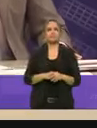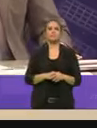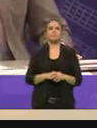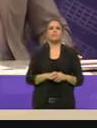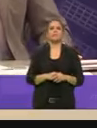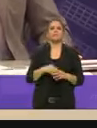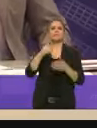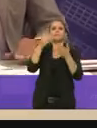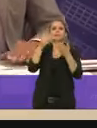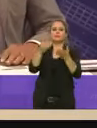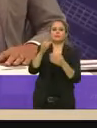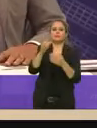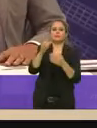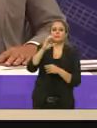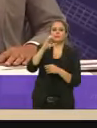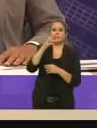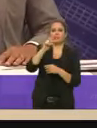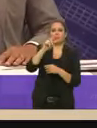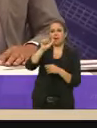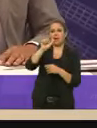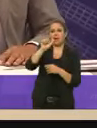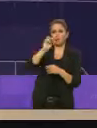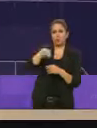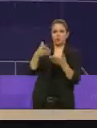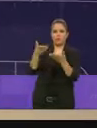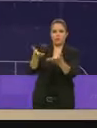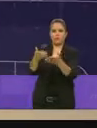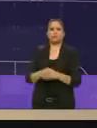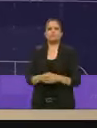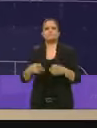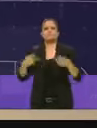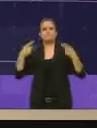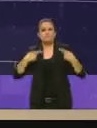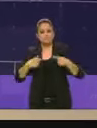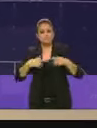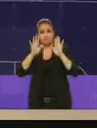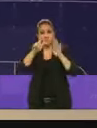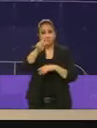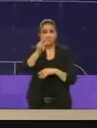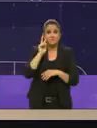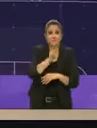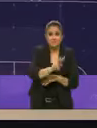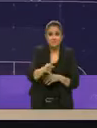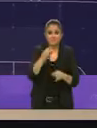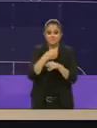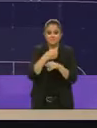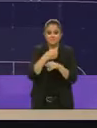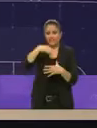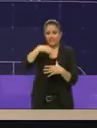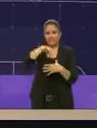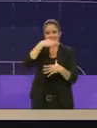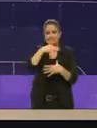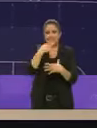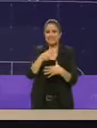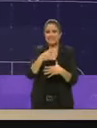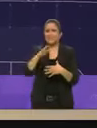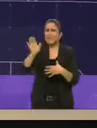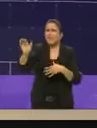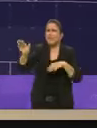Candidato, levantó la mano, Chertorixky. Nuevamente, ya lo ven, saco mis palomitas, aquí estoy,